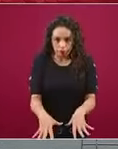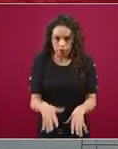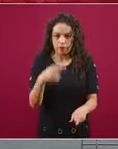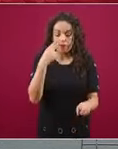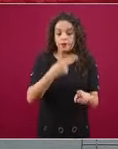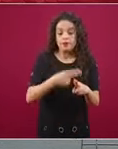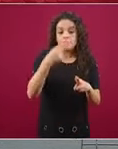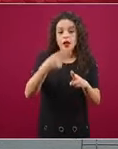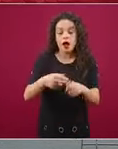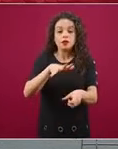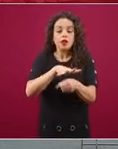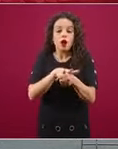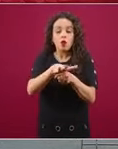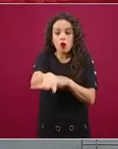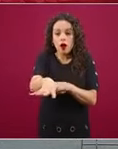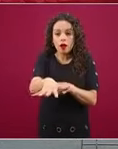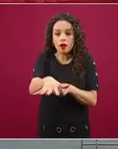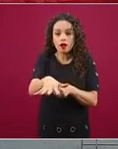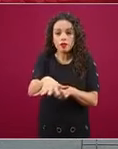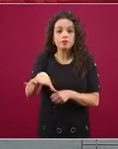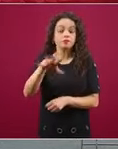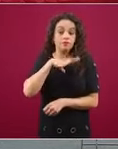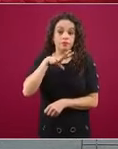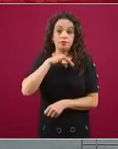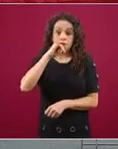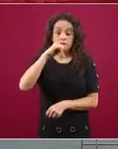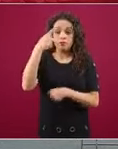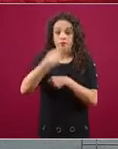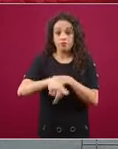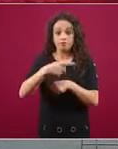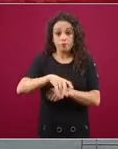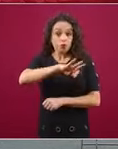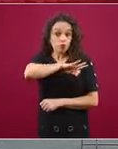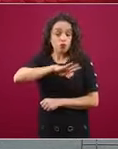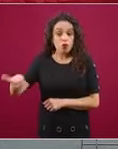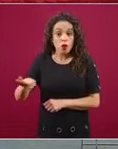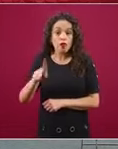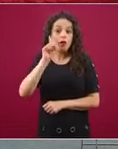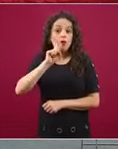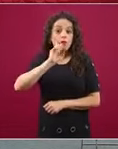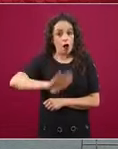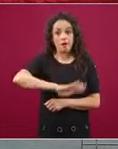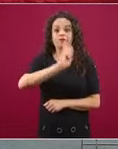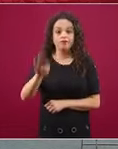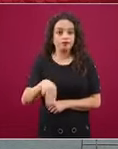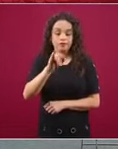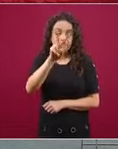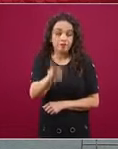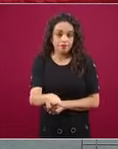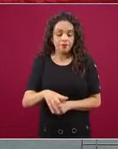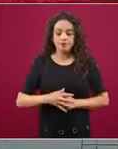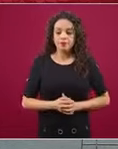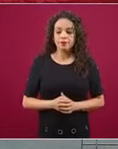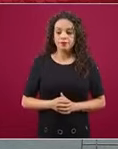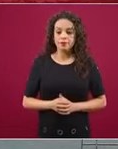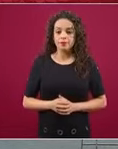genera hasta el riesgo de vida de muchas mujeres, como ustedes lo saben. Y